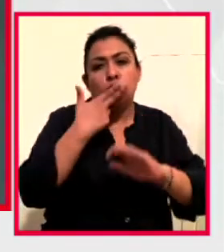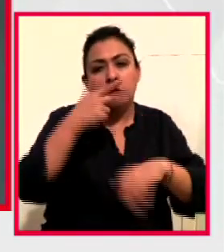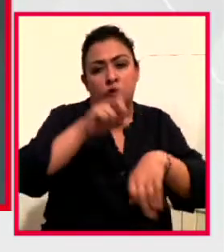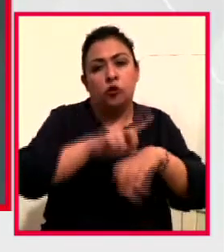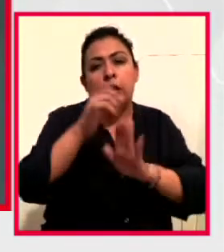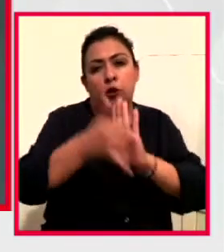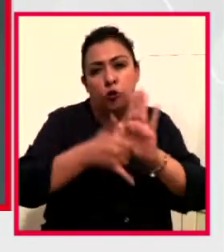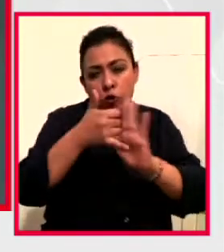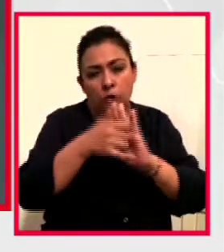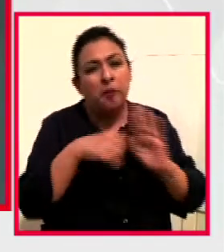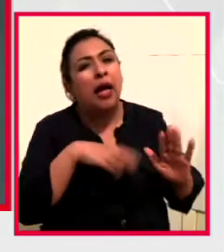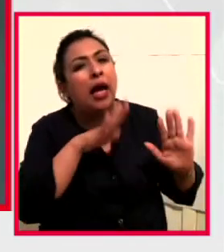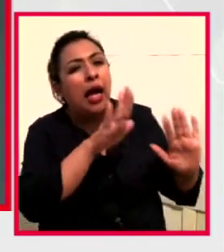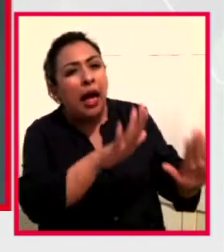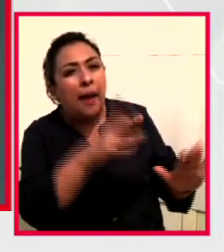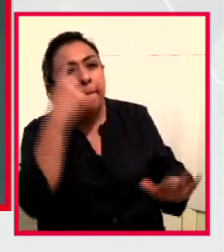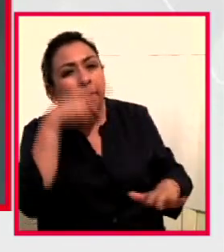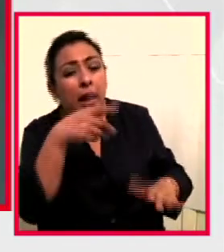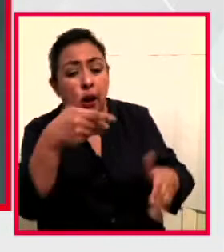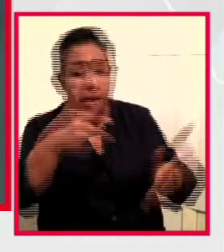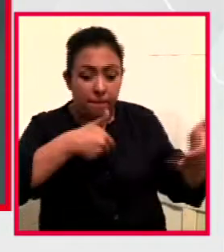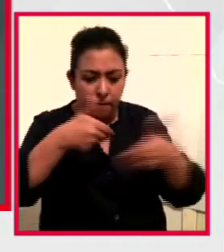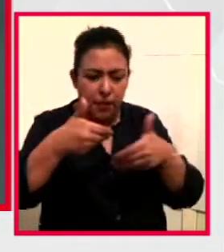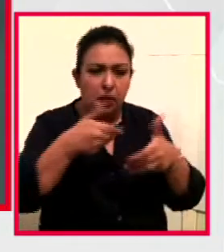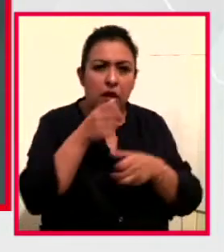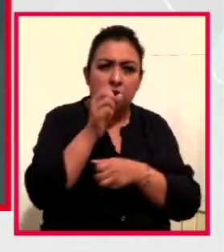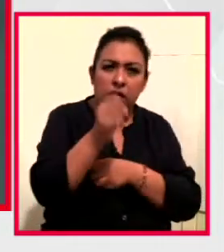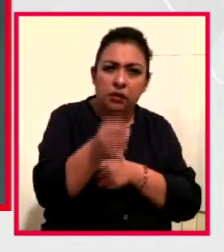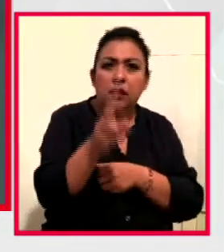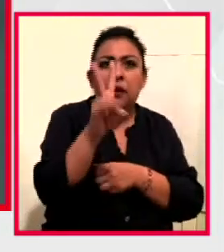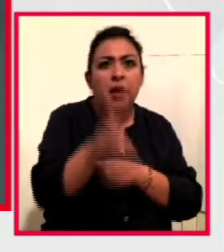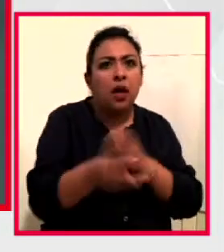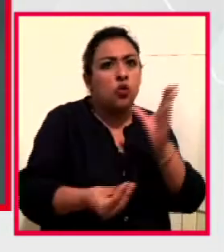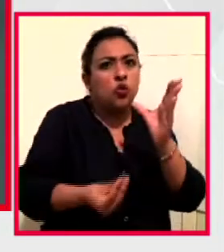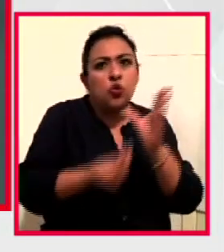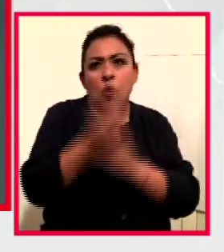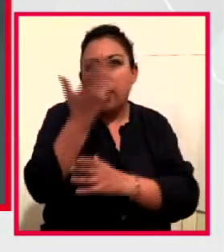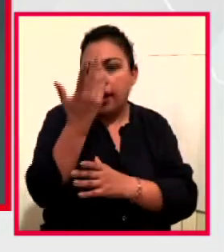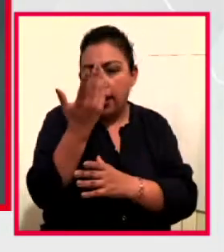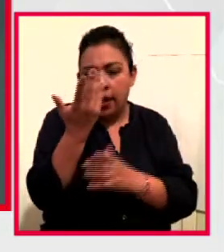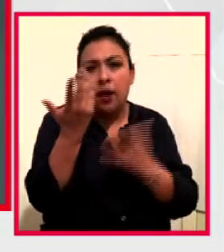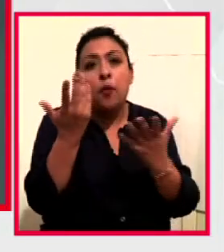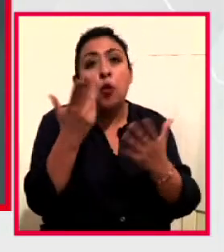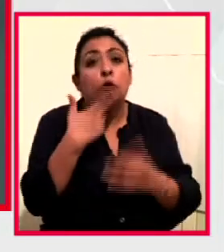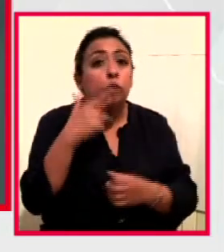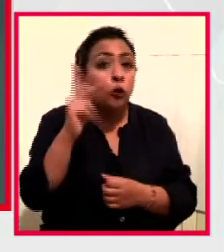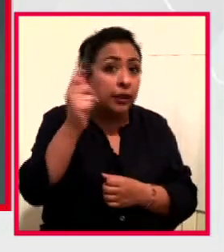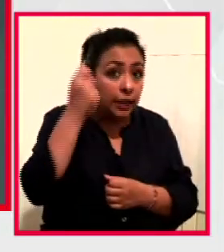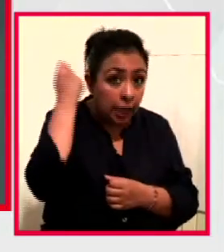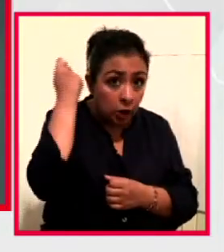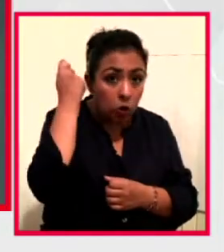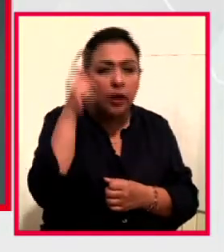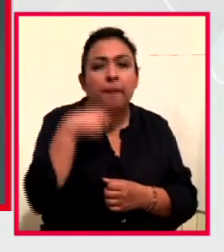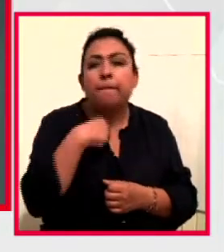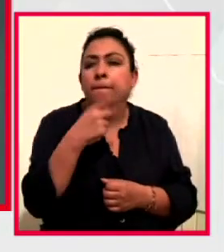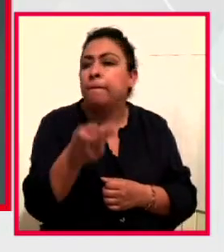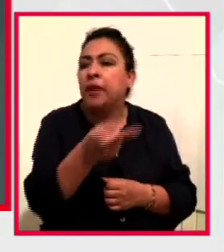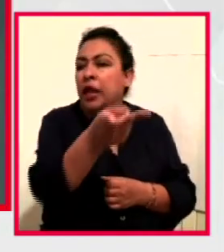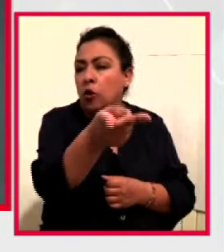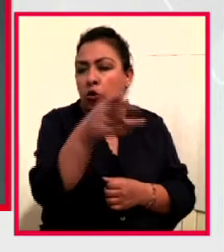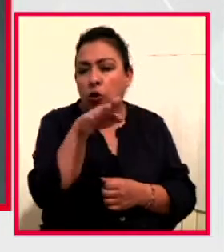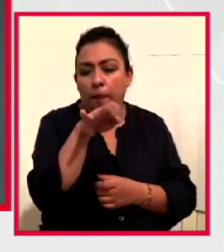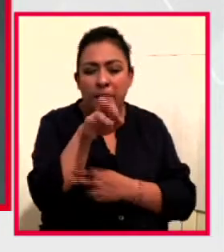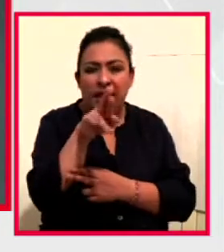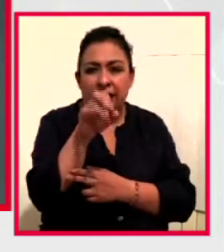Digamos que es un espacio de complacencias muy novedoso, muy tecnológico. te pregunto, Mariano, ¿tú cómo te